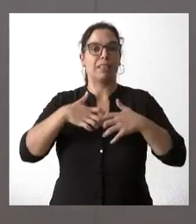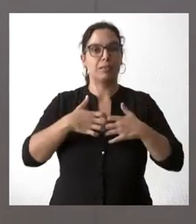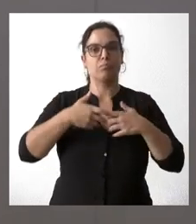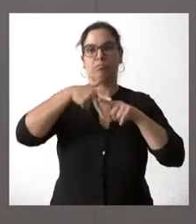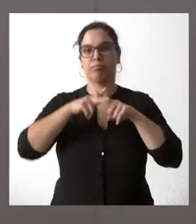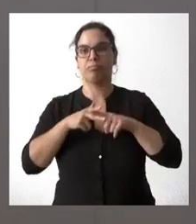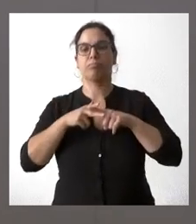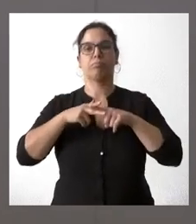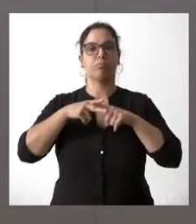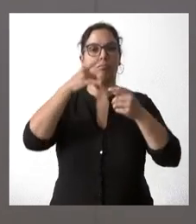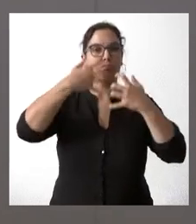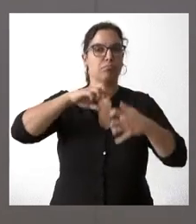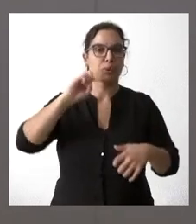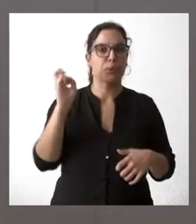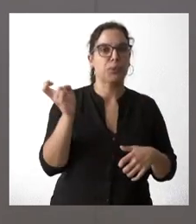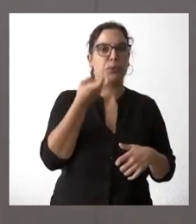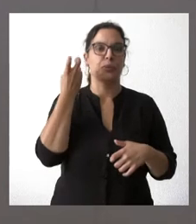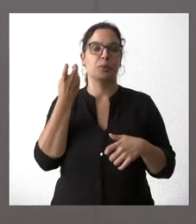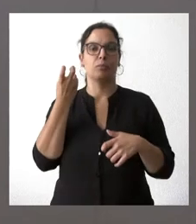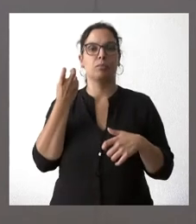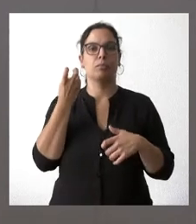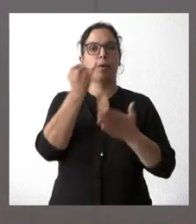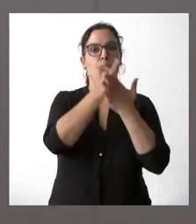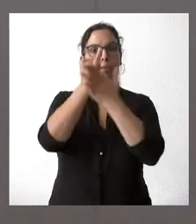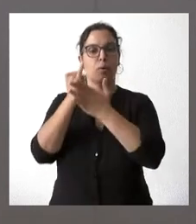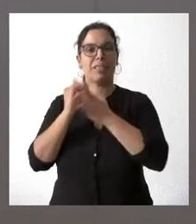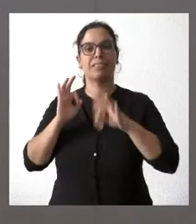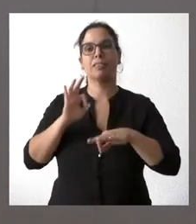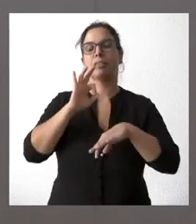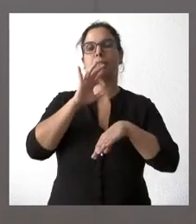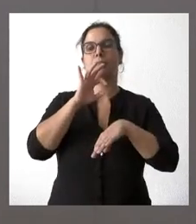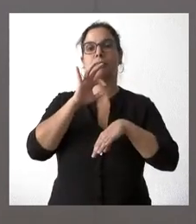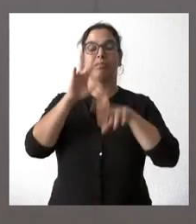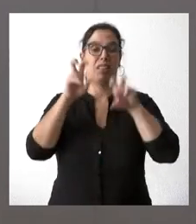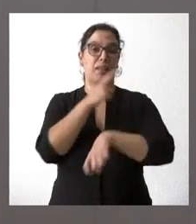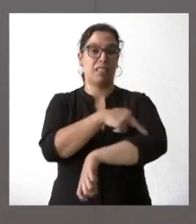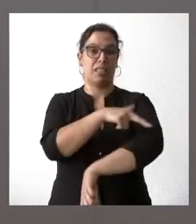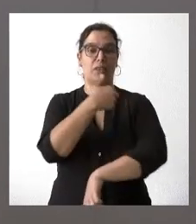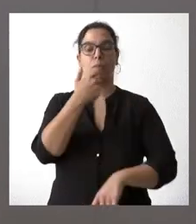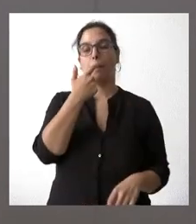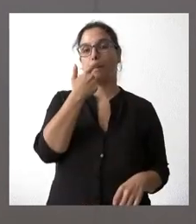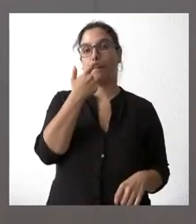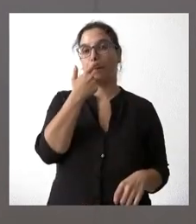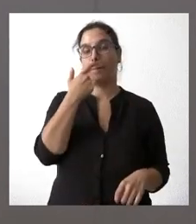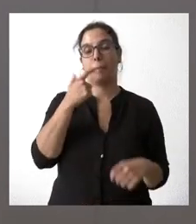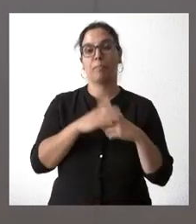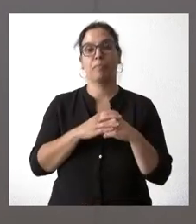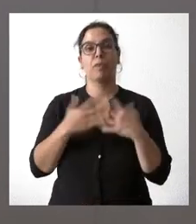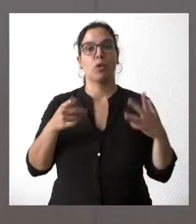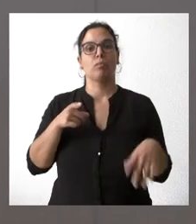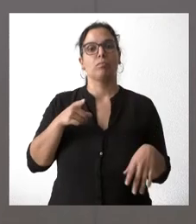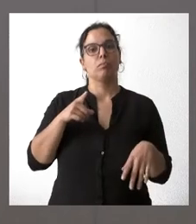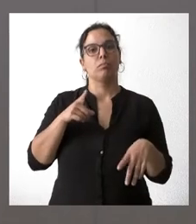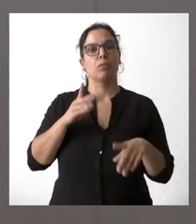técnicos de alta resolución en materia sanitaria. Y desde ese punto de vista hay una importante